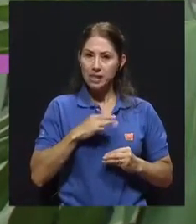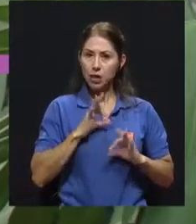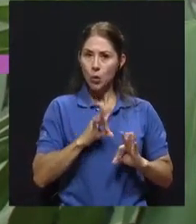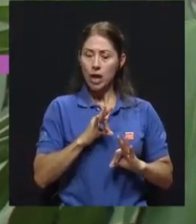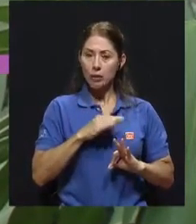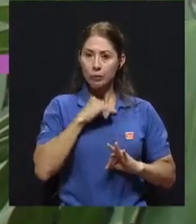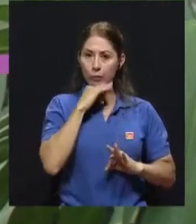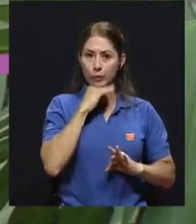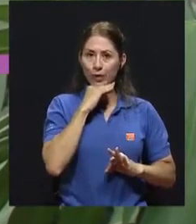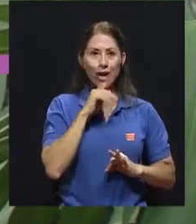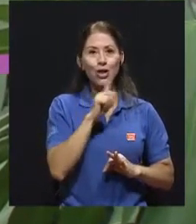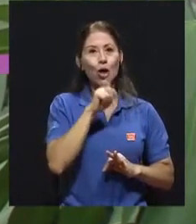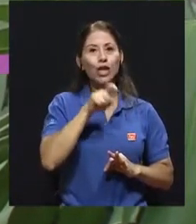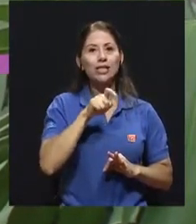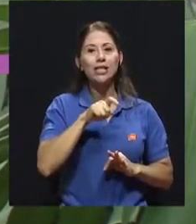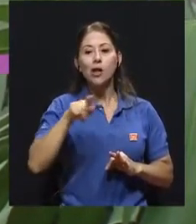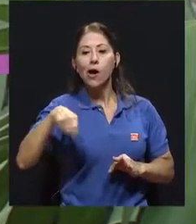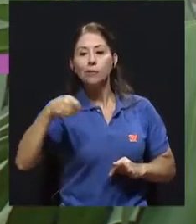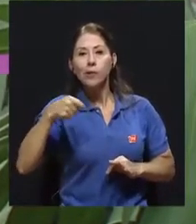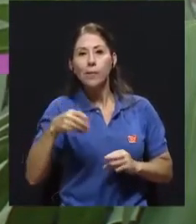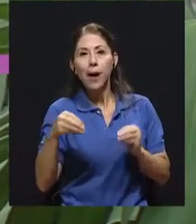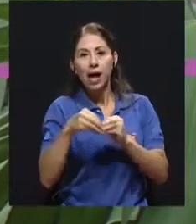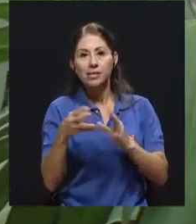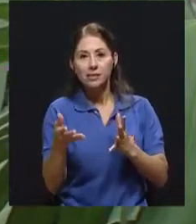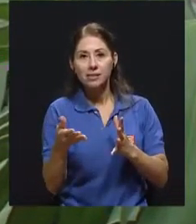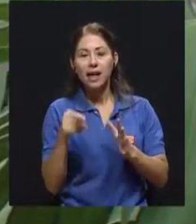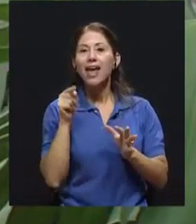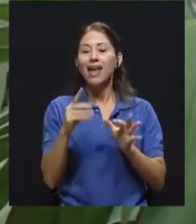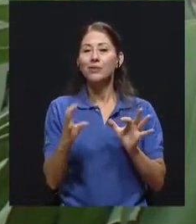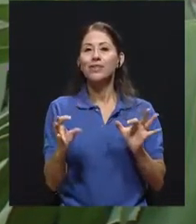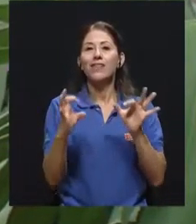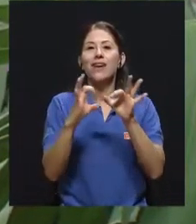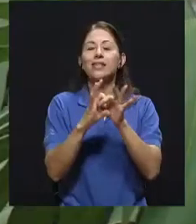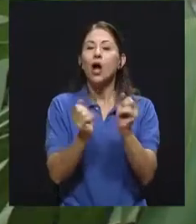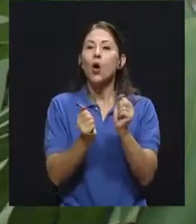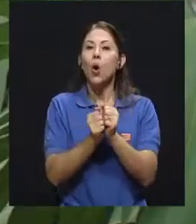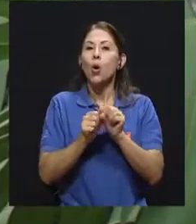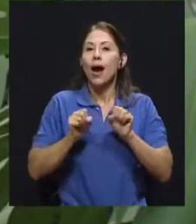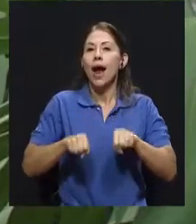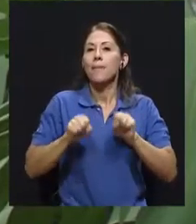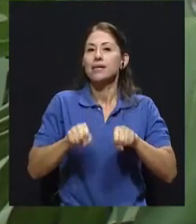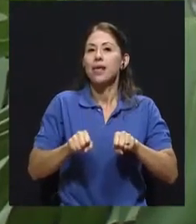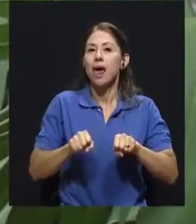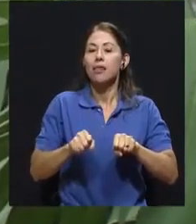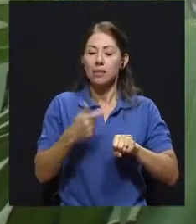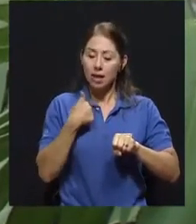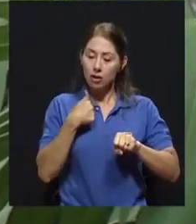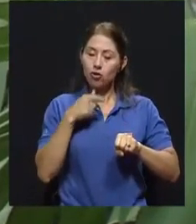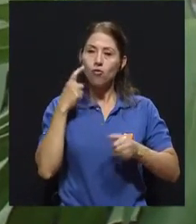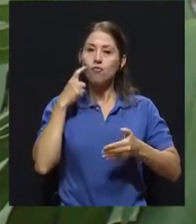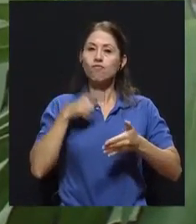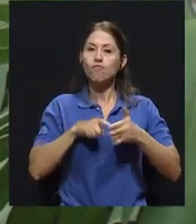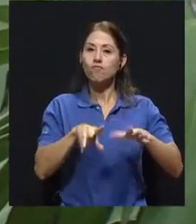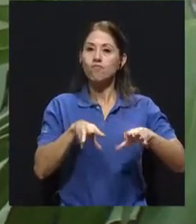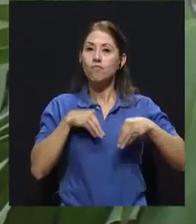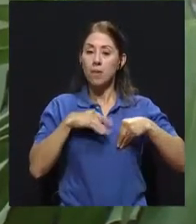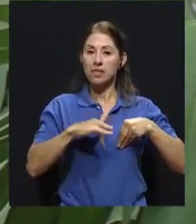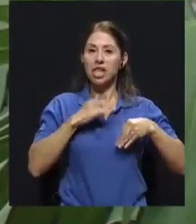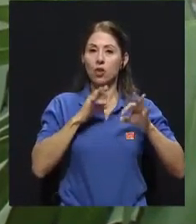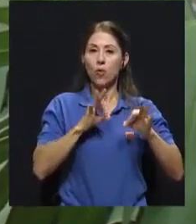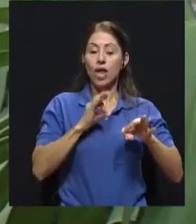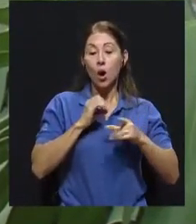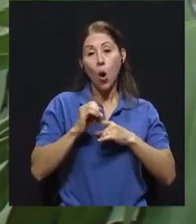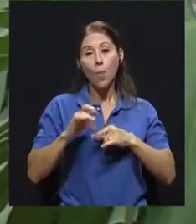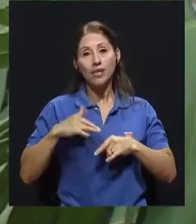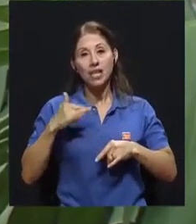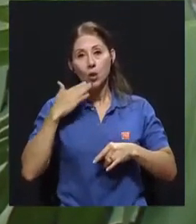Eso va directamente relacionado con adquirir la capacidad de reconocer si me siento bien o me siento mal. Y si yo me siento mal